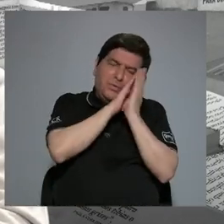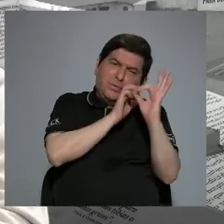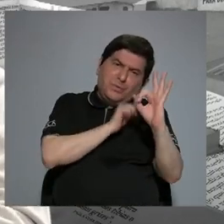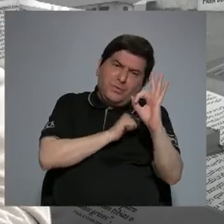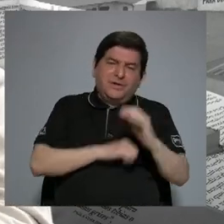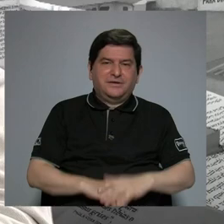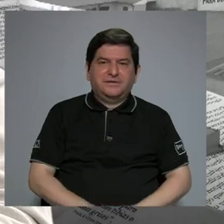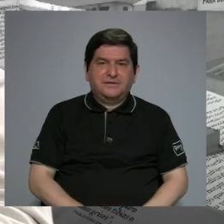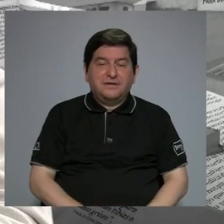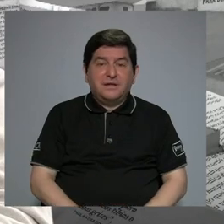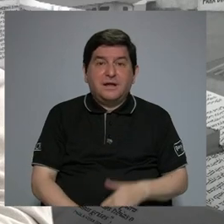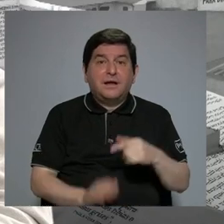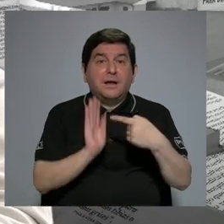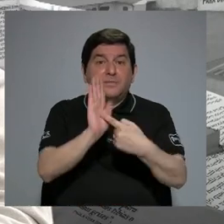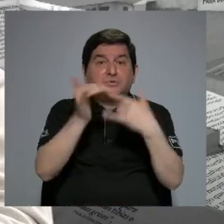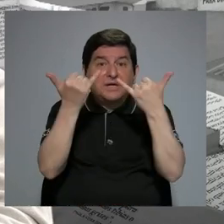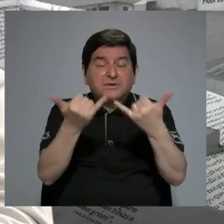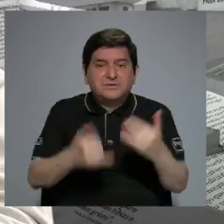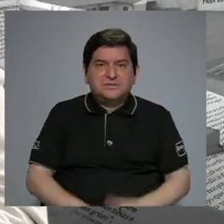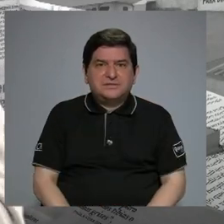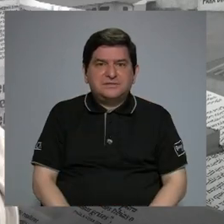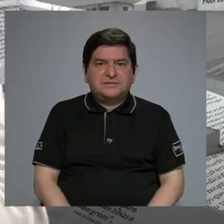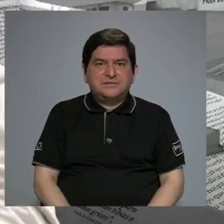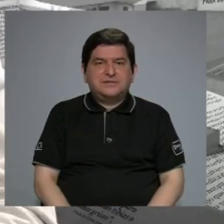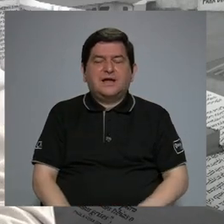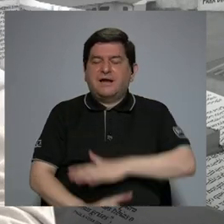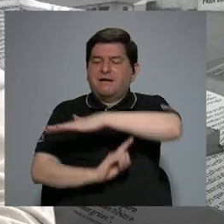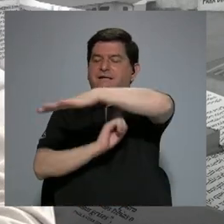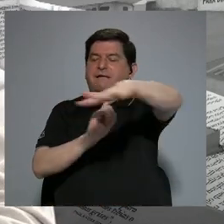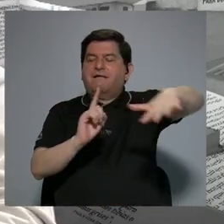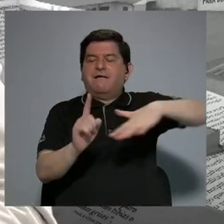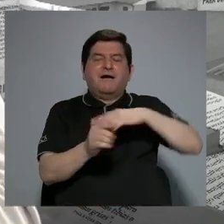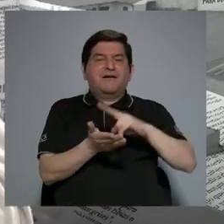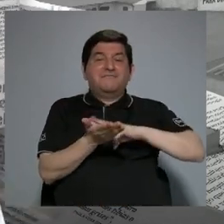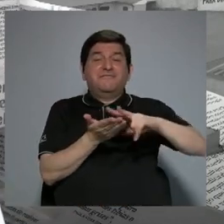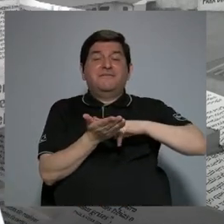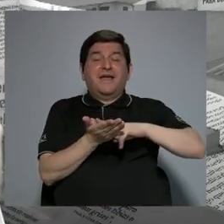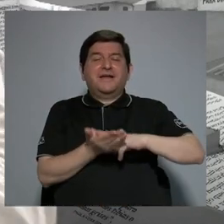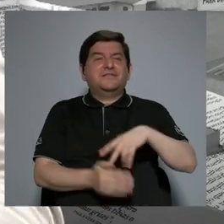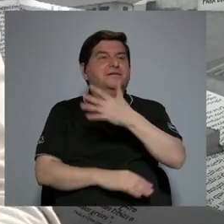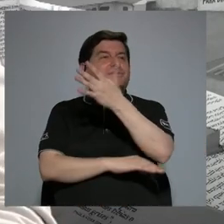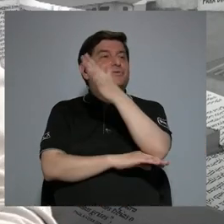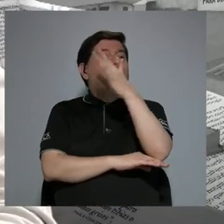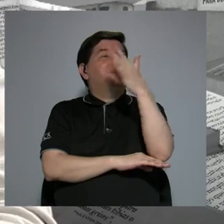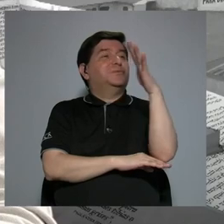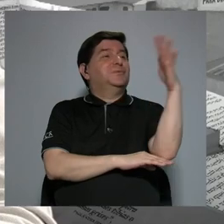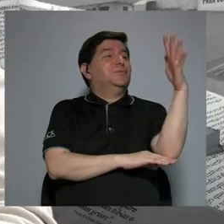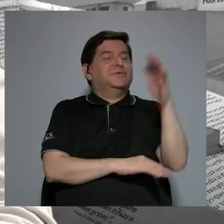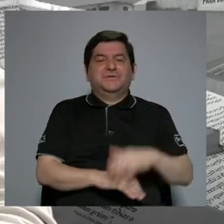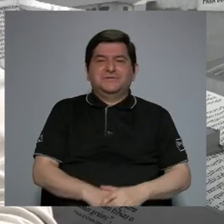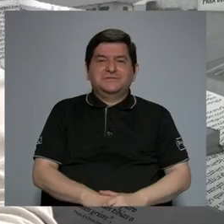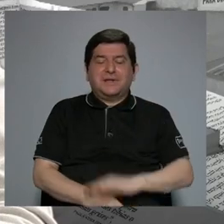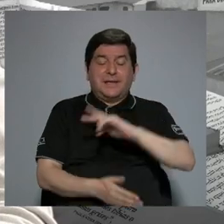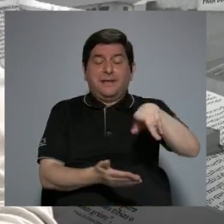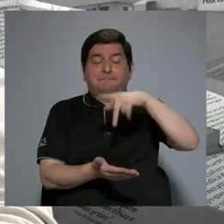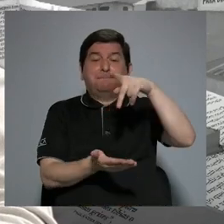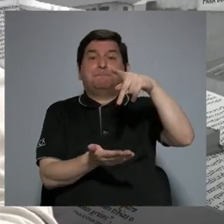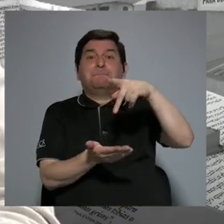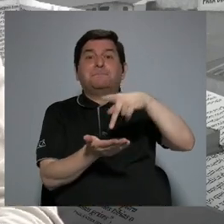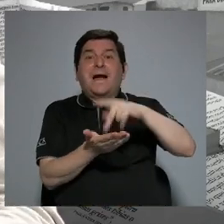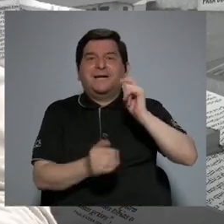Se ha demostrado que salir a entornos verdes, un bosquecito que esté cerca de mi casa, un parque,